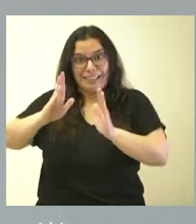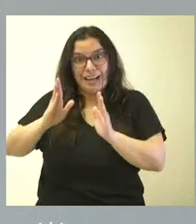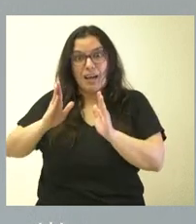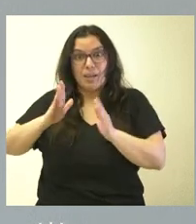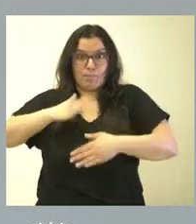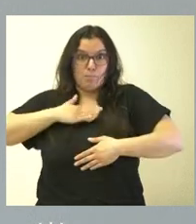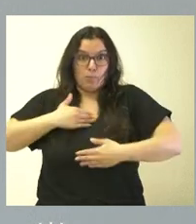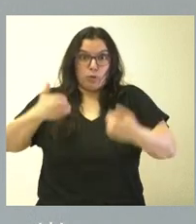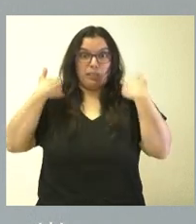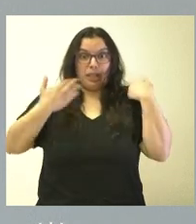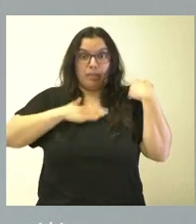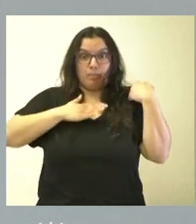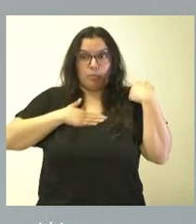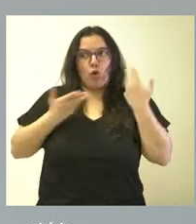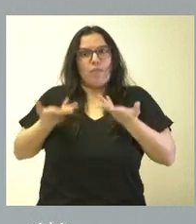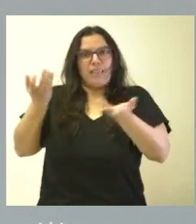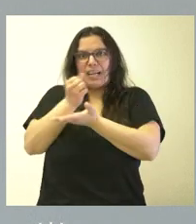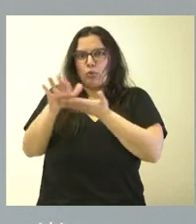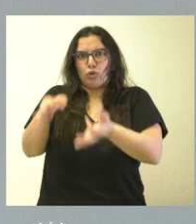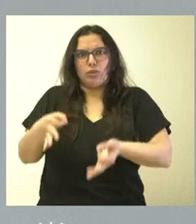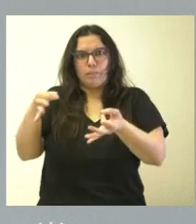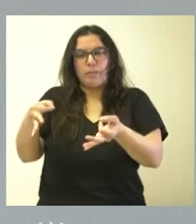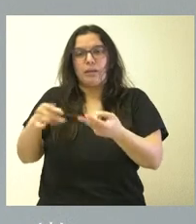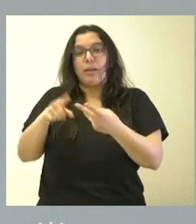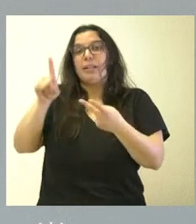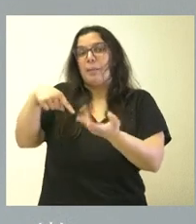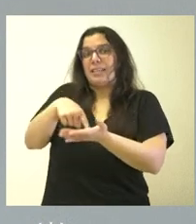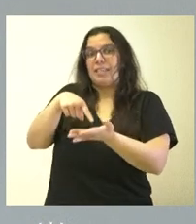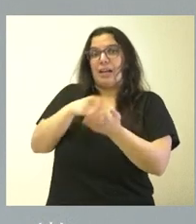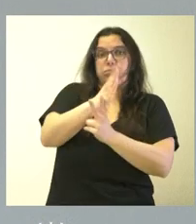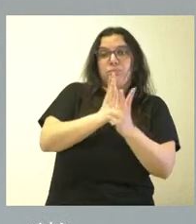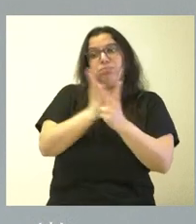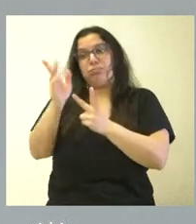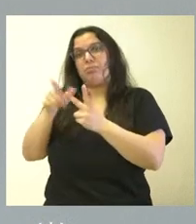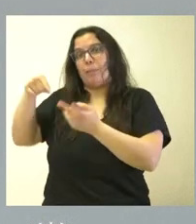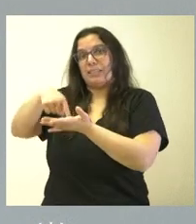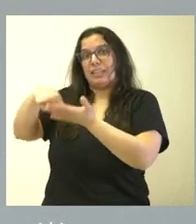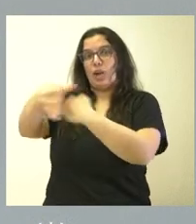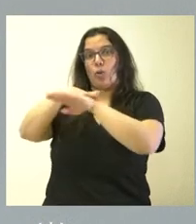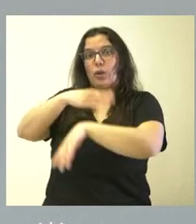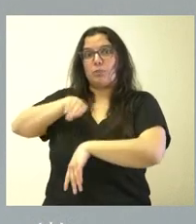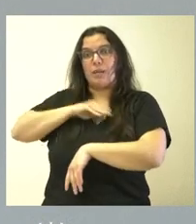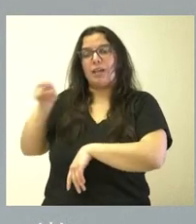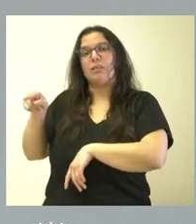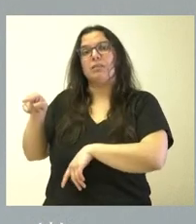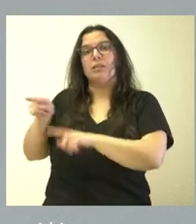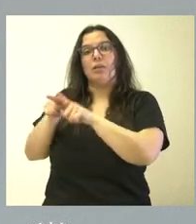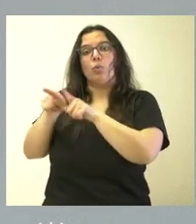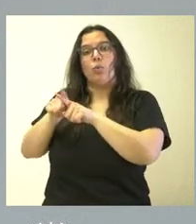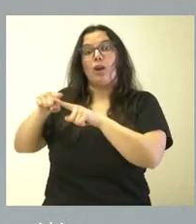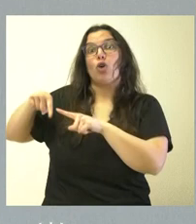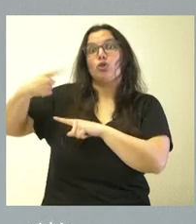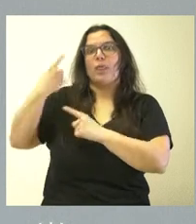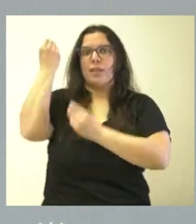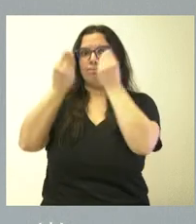corresponde a nosotros y su gratuidad y exigir al Gobierno que palíe esas consecuencias tan